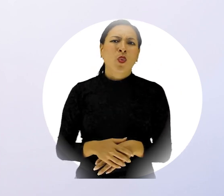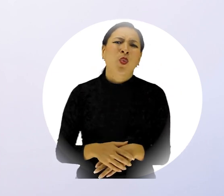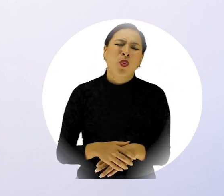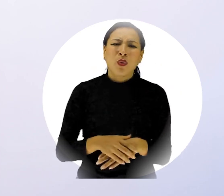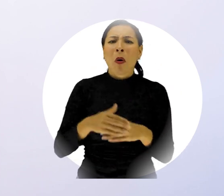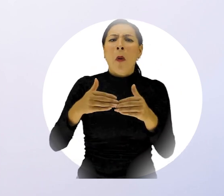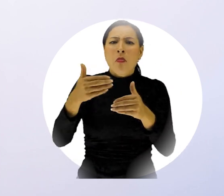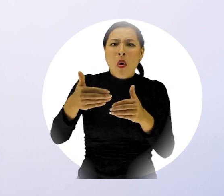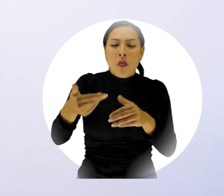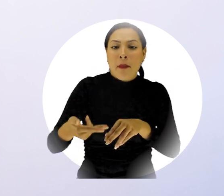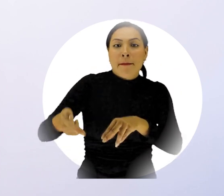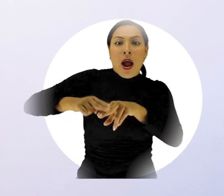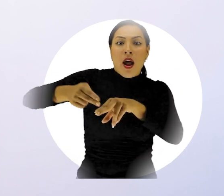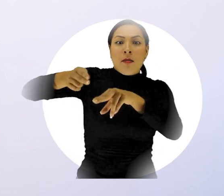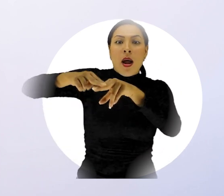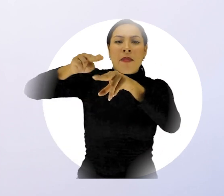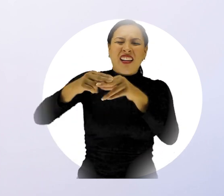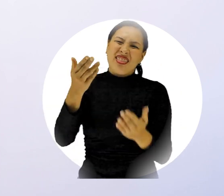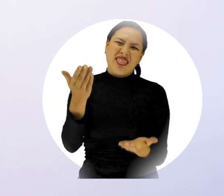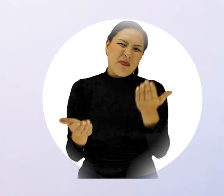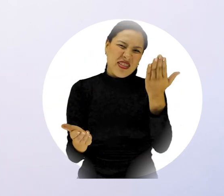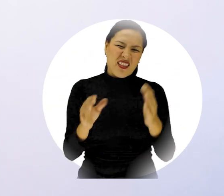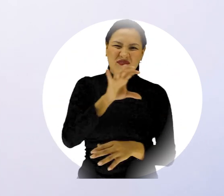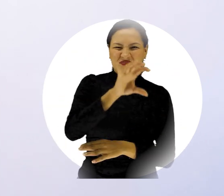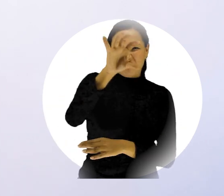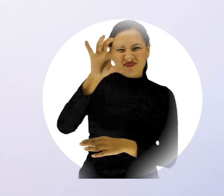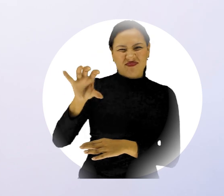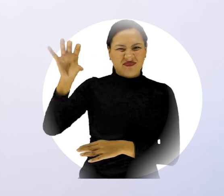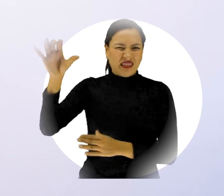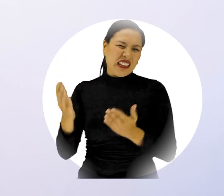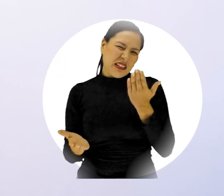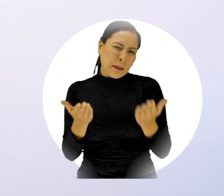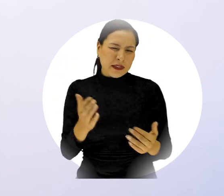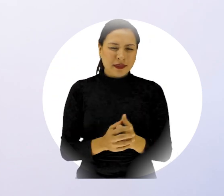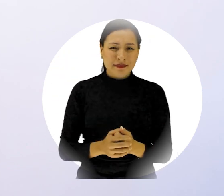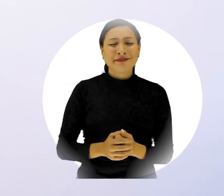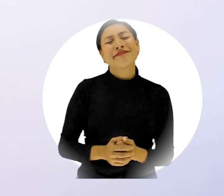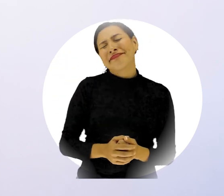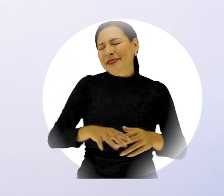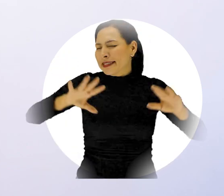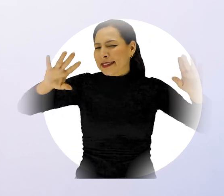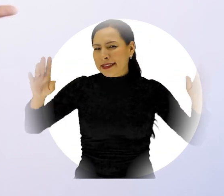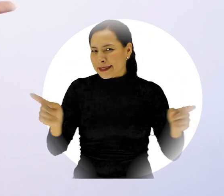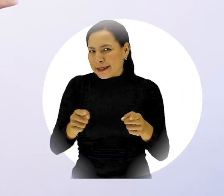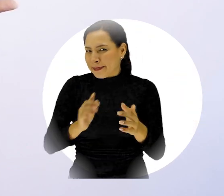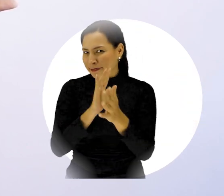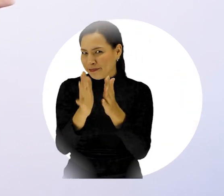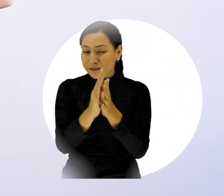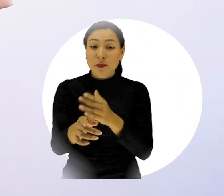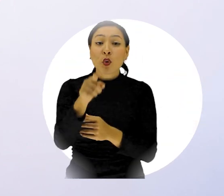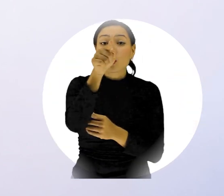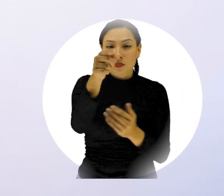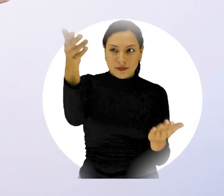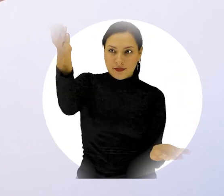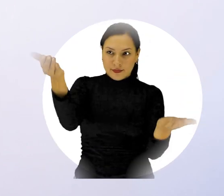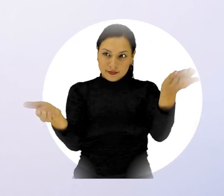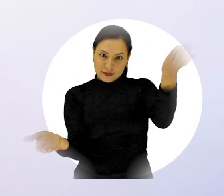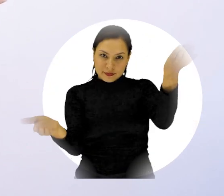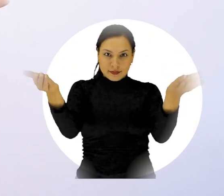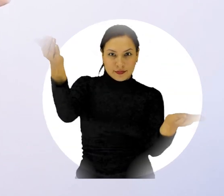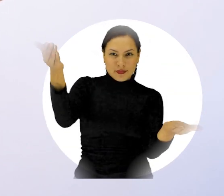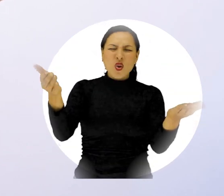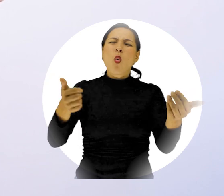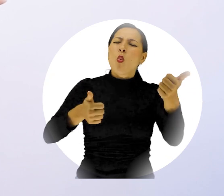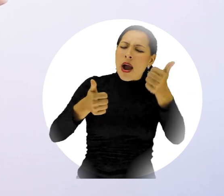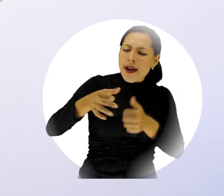subiendo según las políticas monetarias de cada país. En conclusión y para redondear toda esta información, si ustedes ponen en la balanza y la tasa de